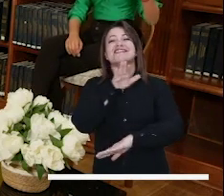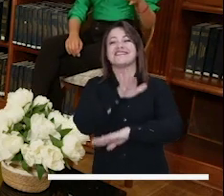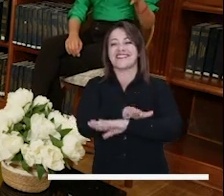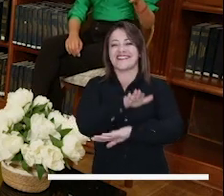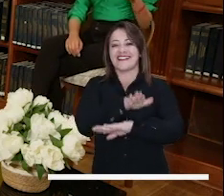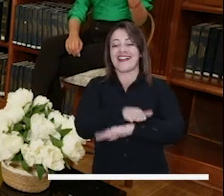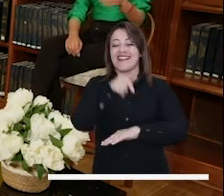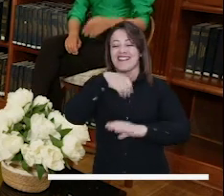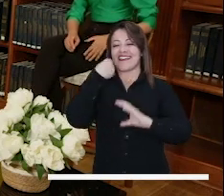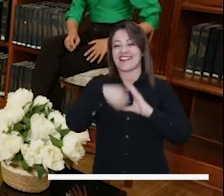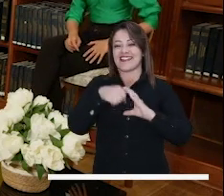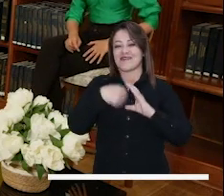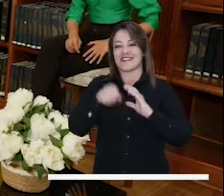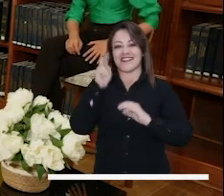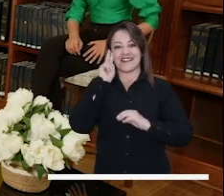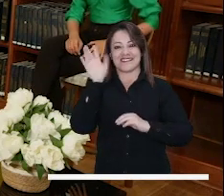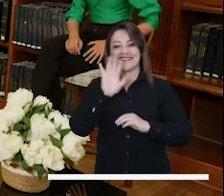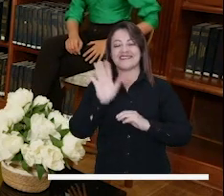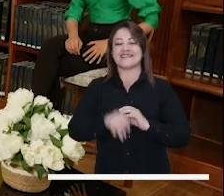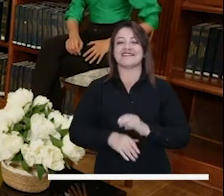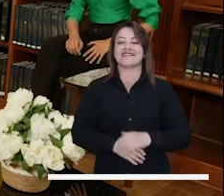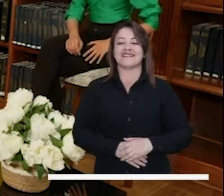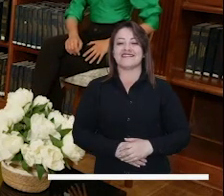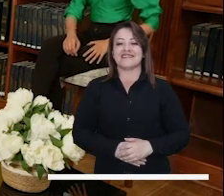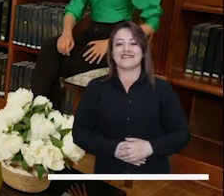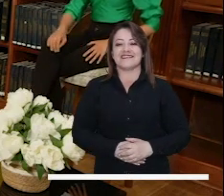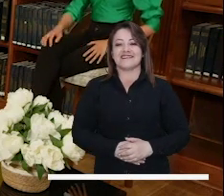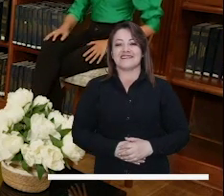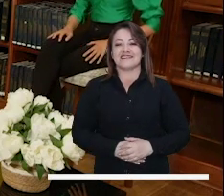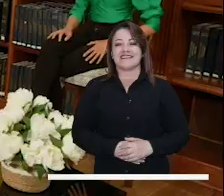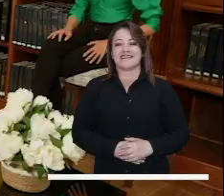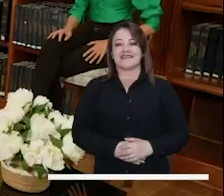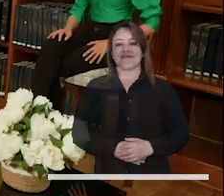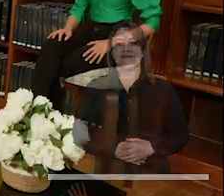a las seis de la tarde el Consejo Contigo, solo aquí por Canal Capital.